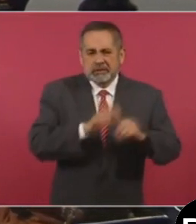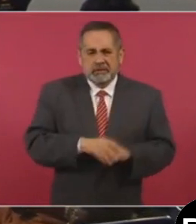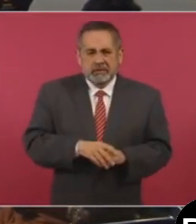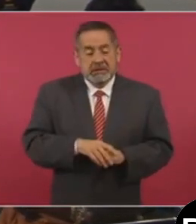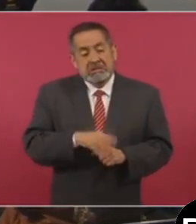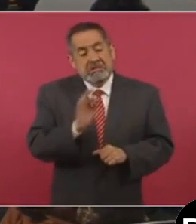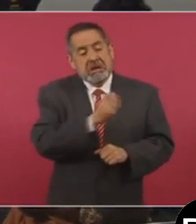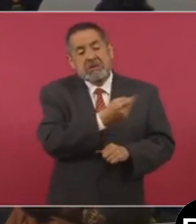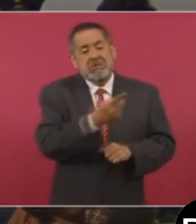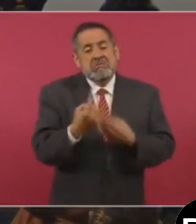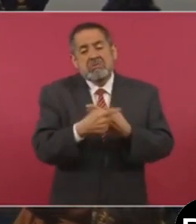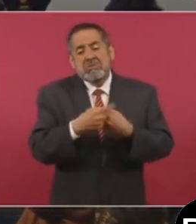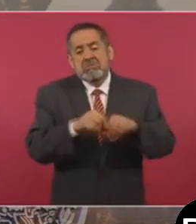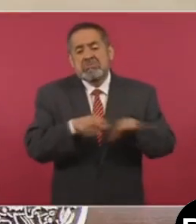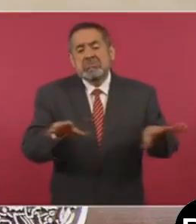bots,